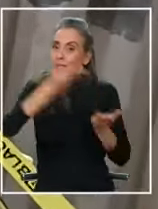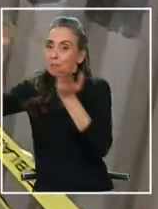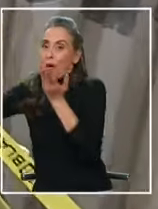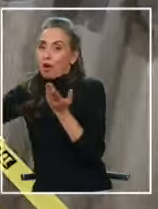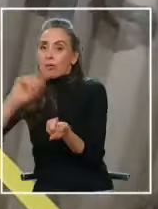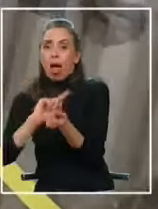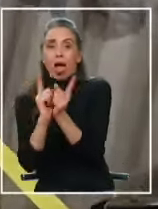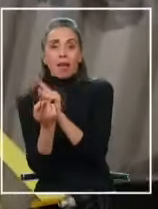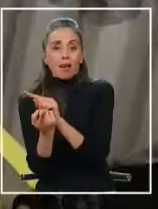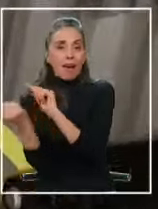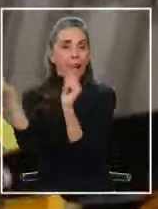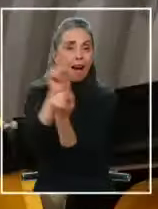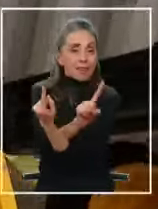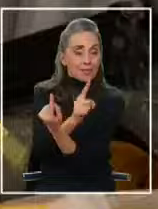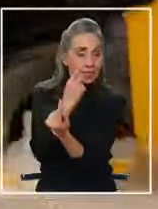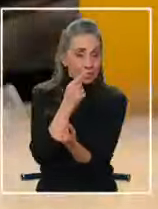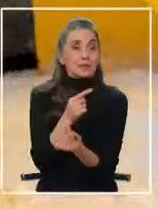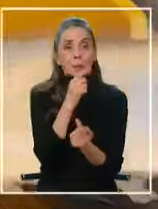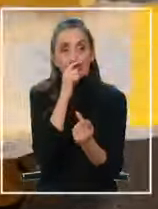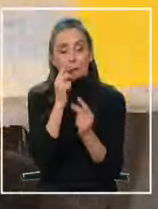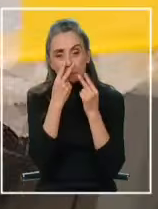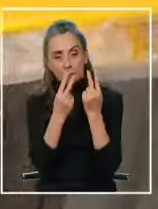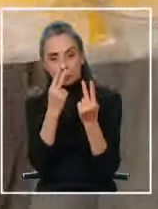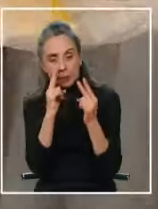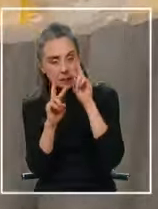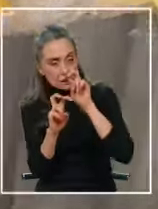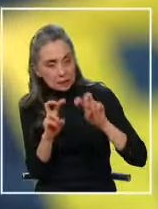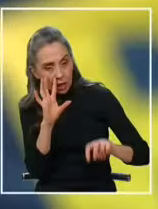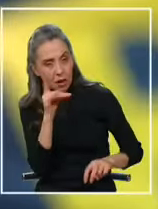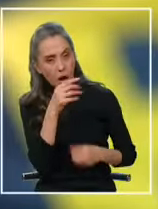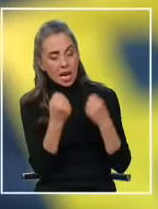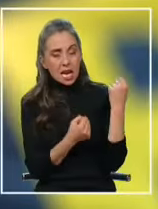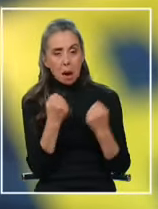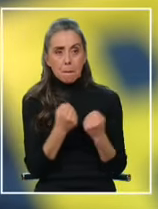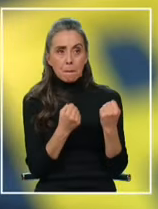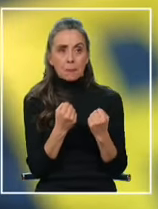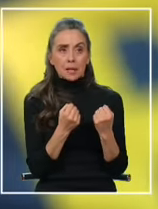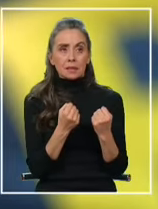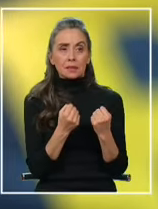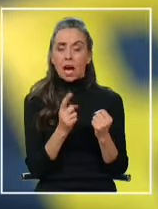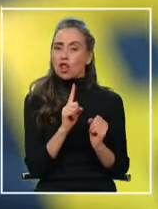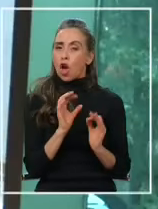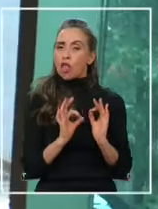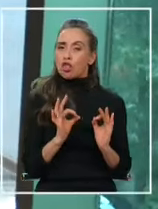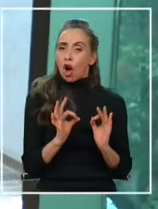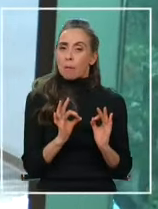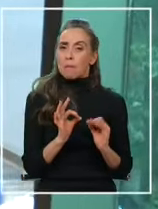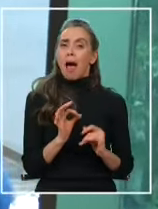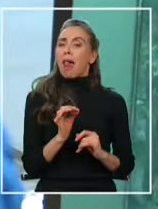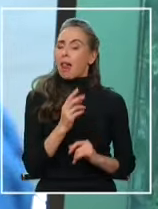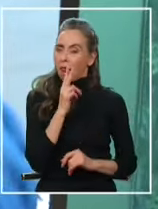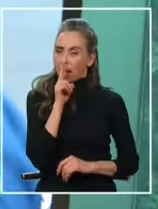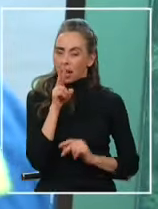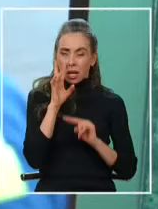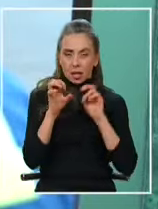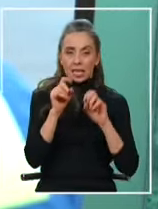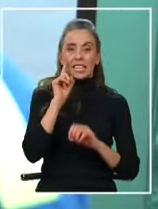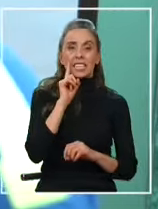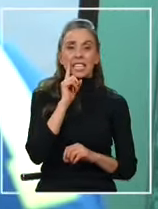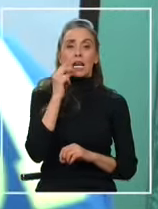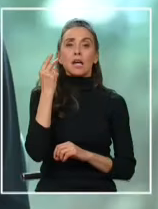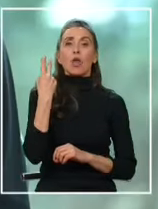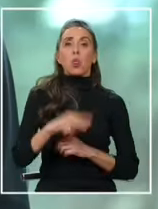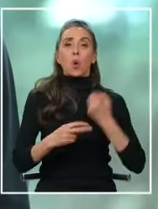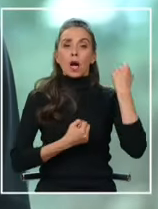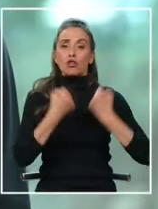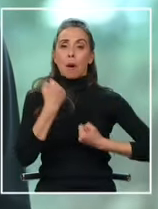y empezamos a darnos cuenta que esta empresa no tenía una base normal la persona que estaba siendo la titular de